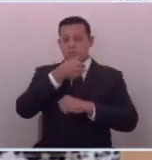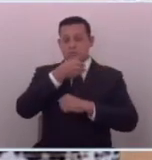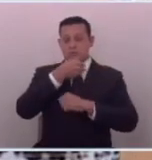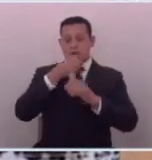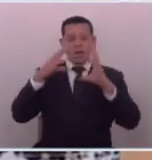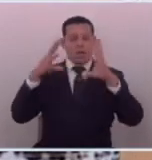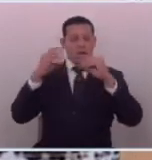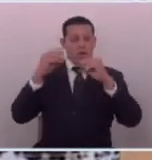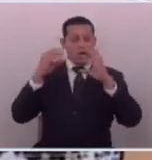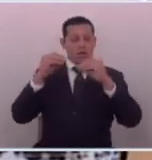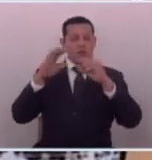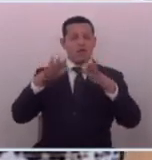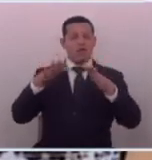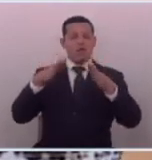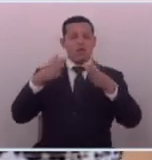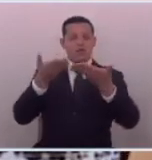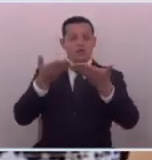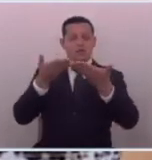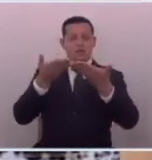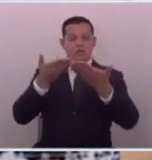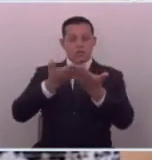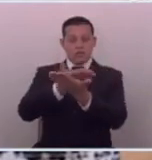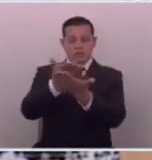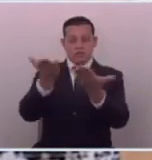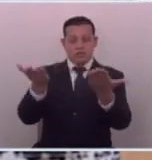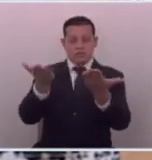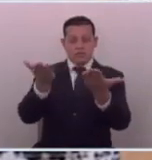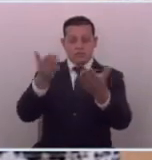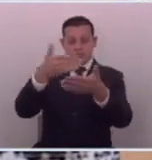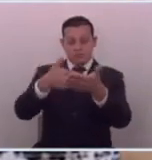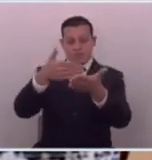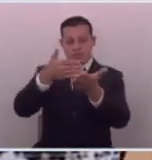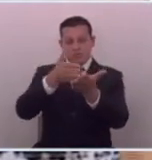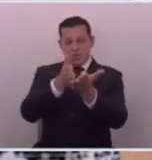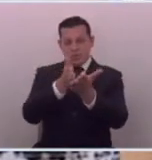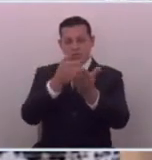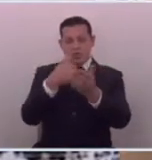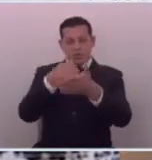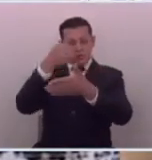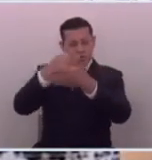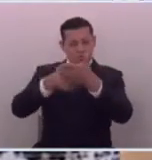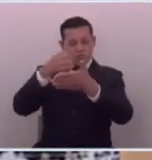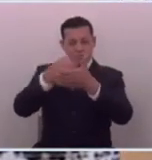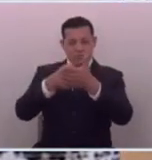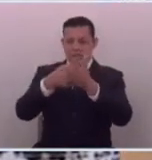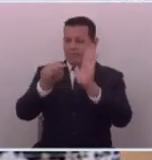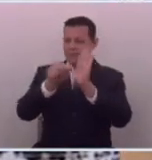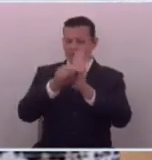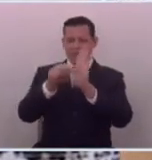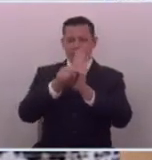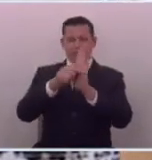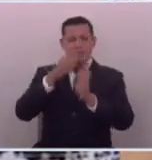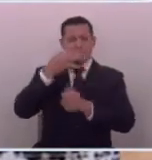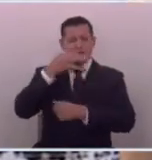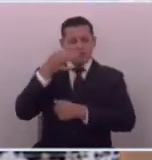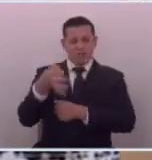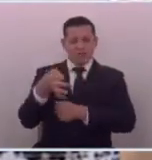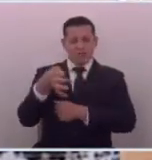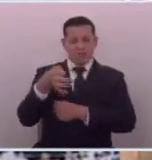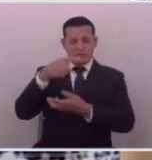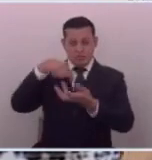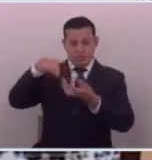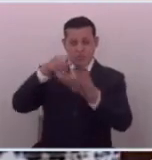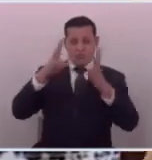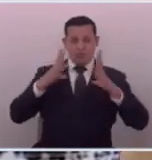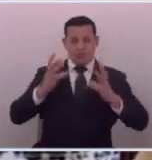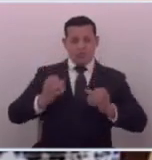hablemos también de cómo se reparte el pastel yo les reto nieguen nieguen que su